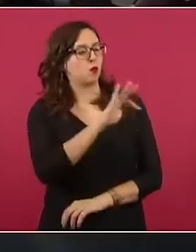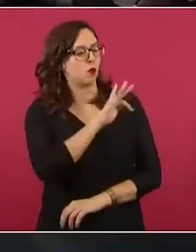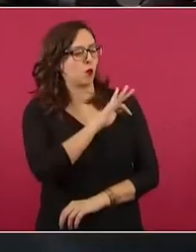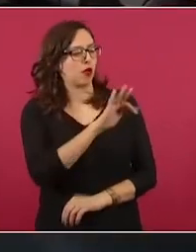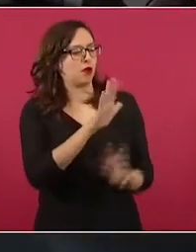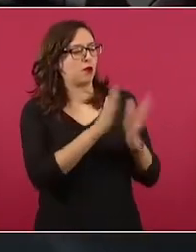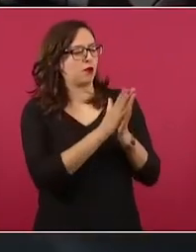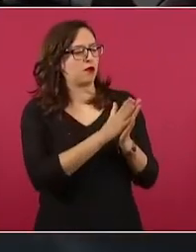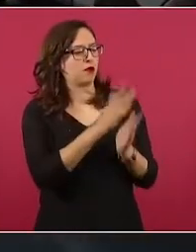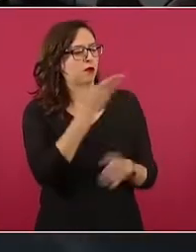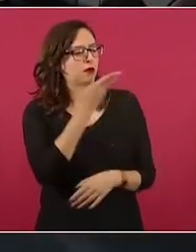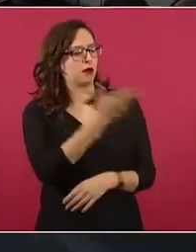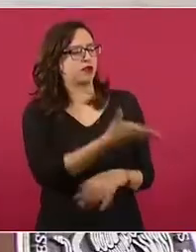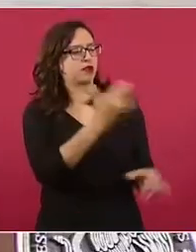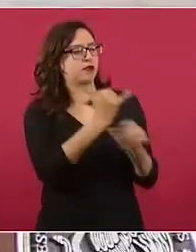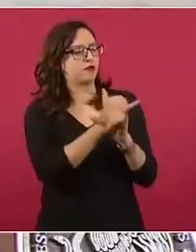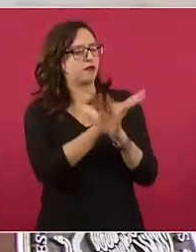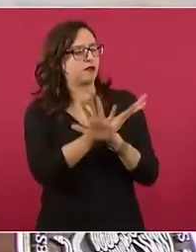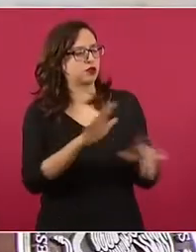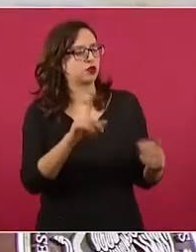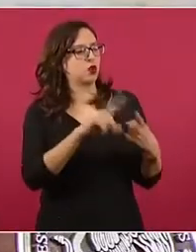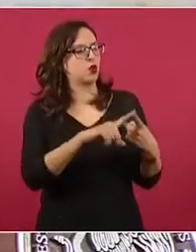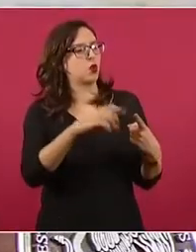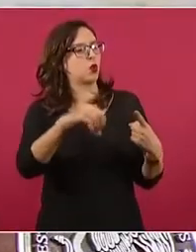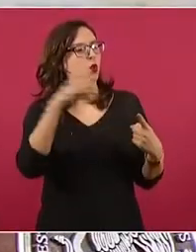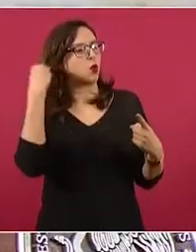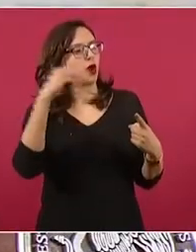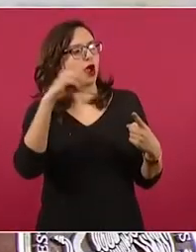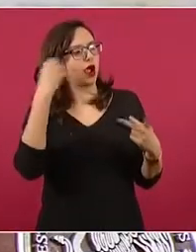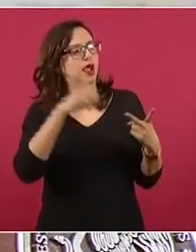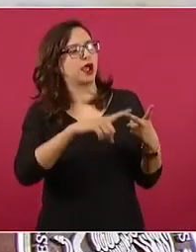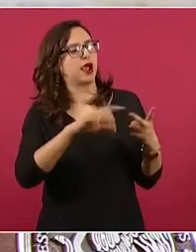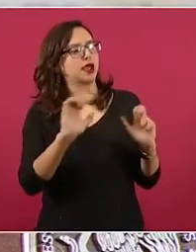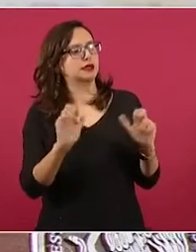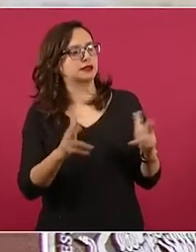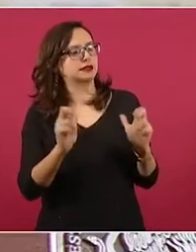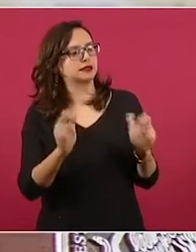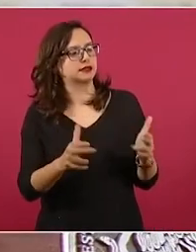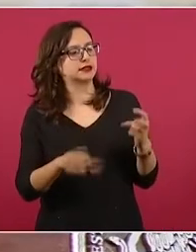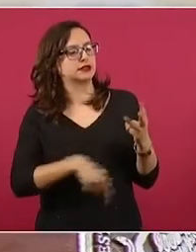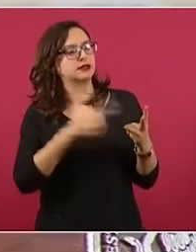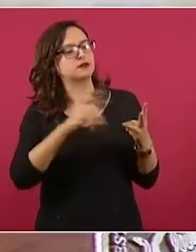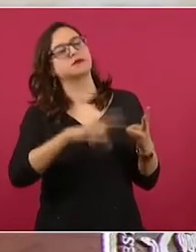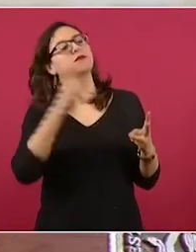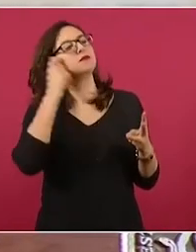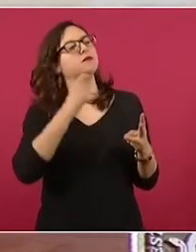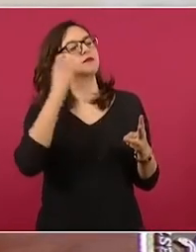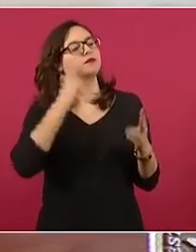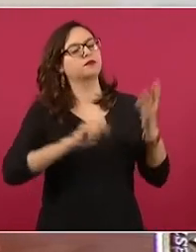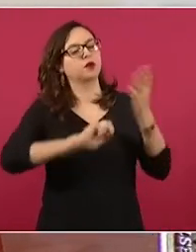y de Guerrero, en programas de bienestar. O